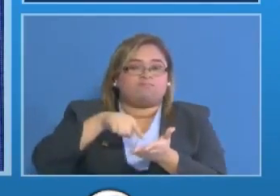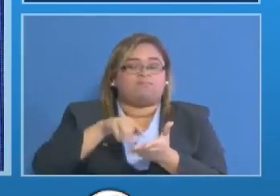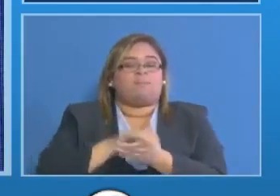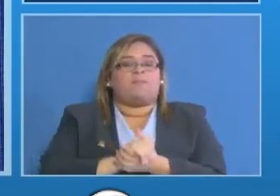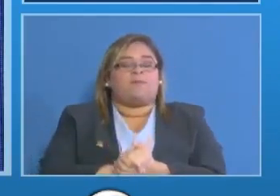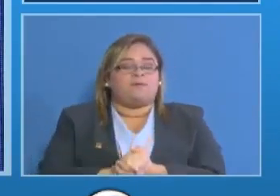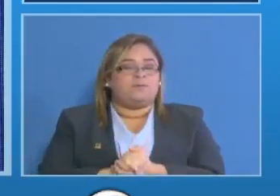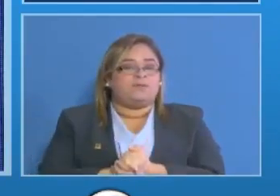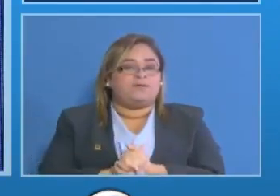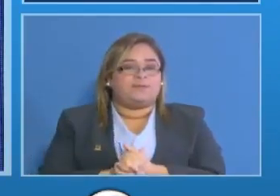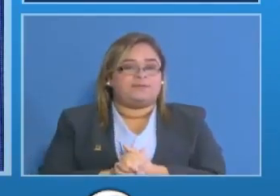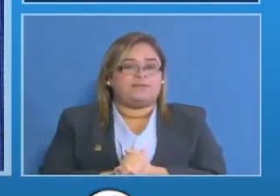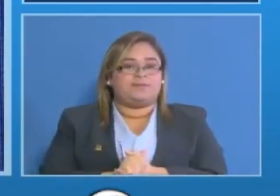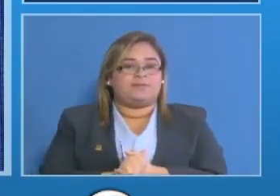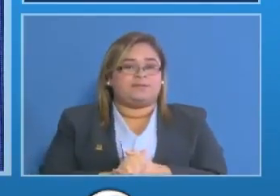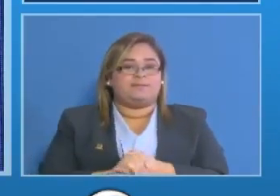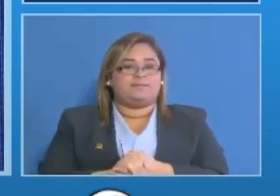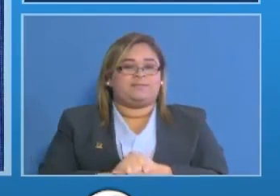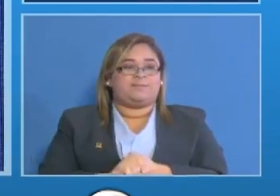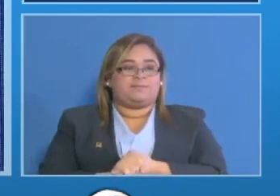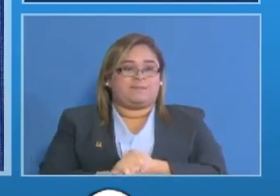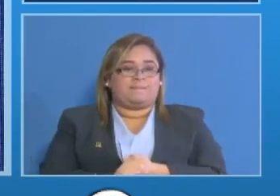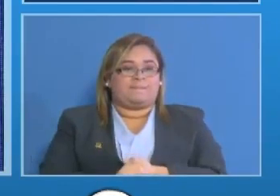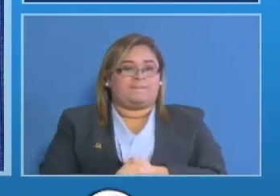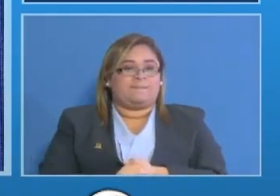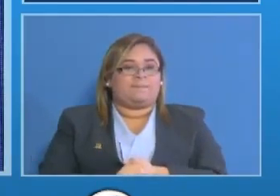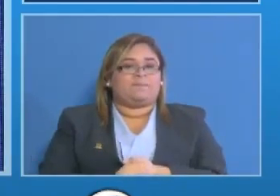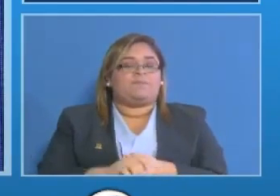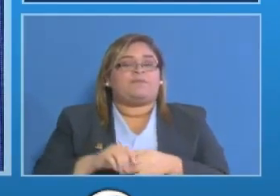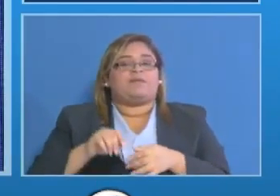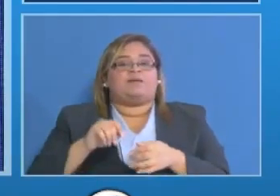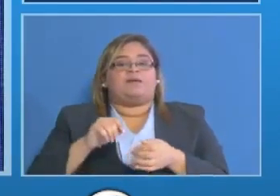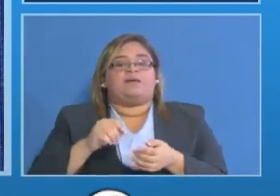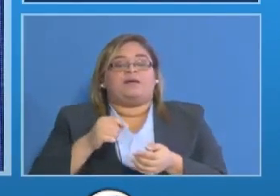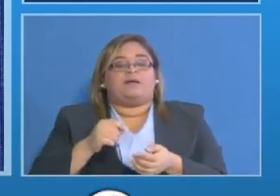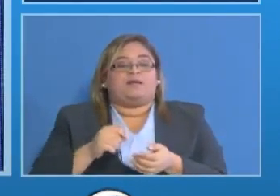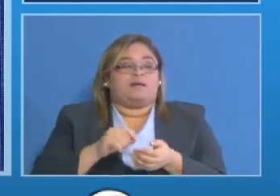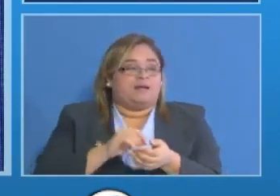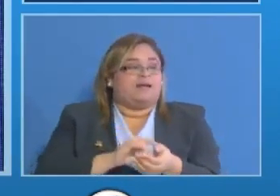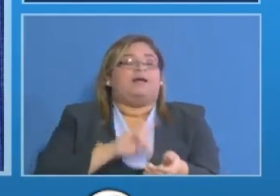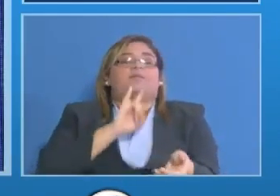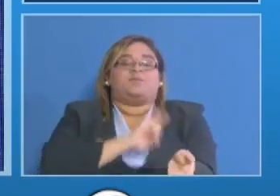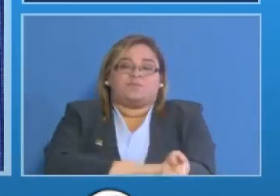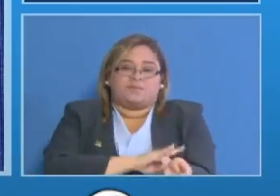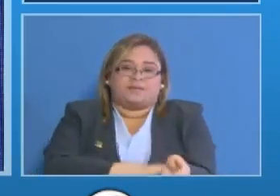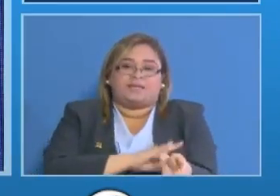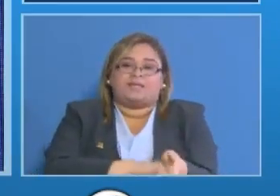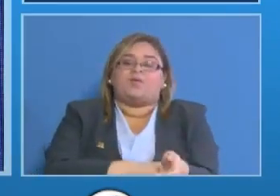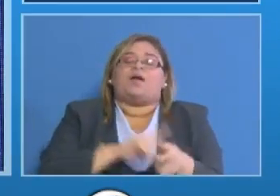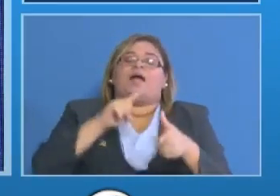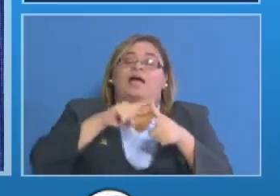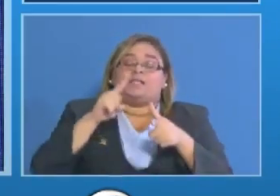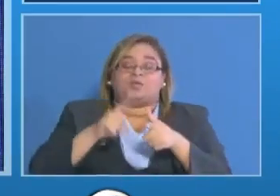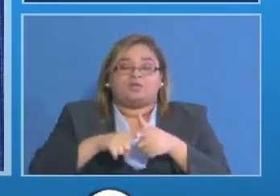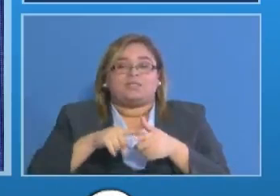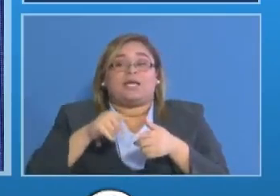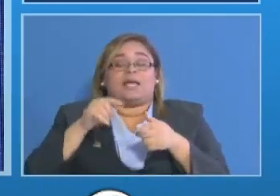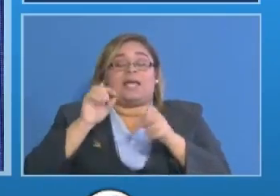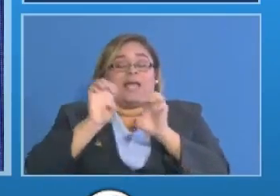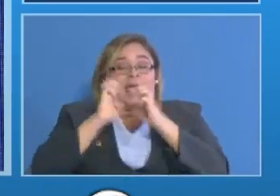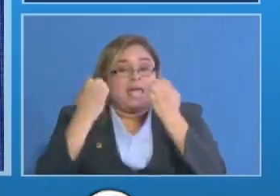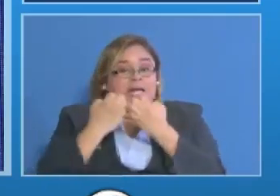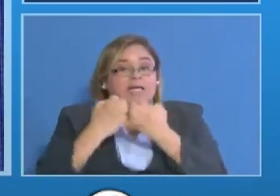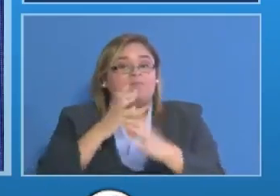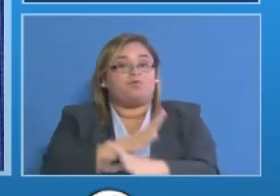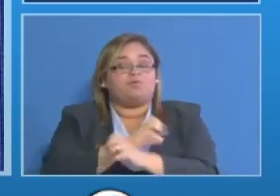decir esto que las personas están tratando de burlar los cercos sanitarios la fuerza de tarea conjunta va a verificar todos